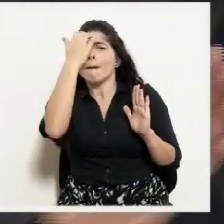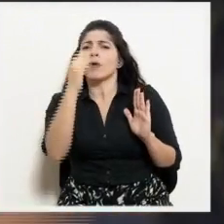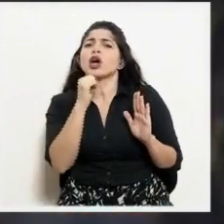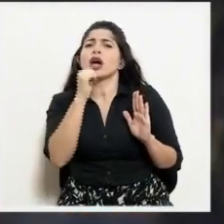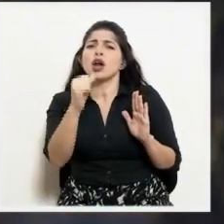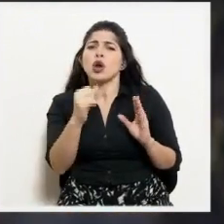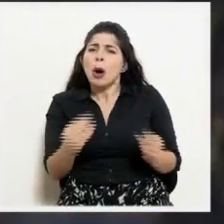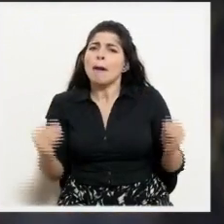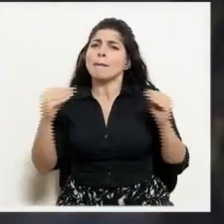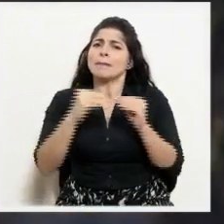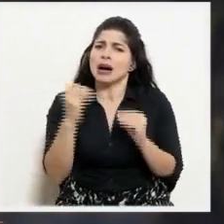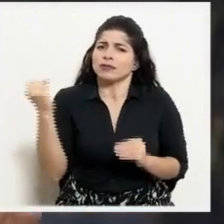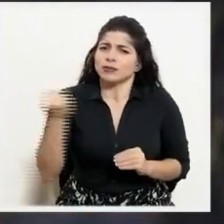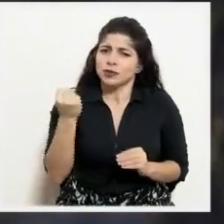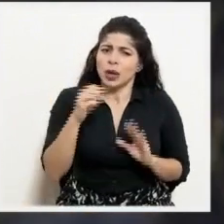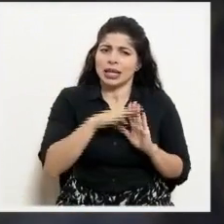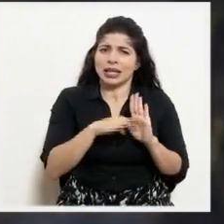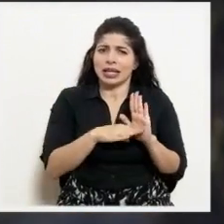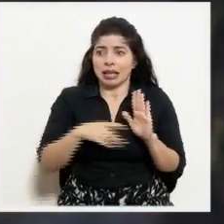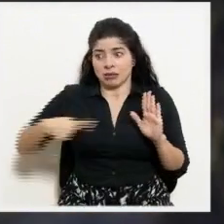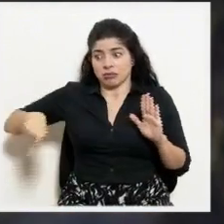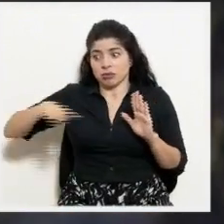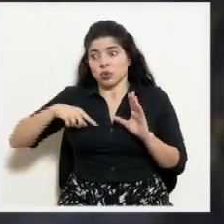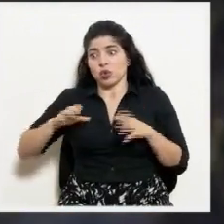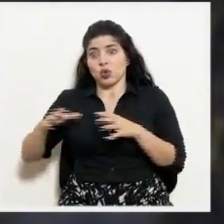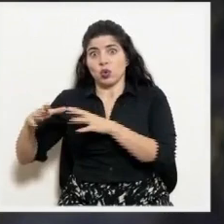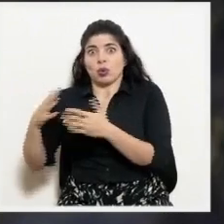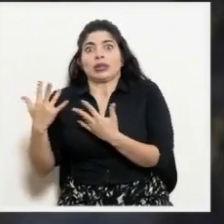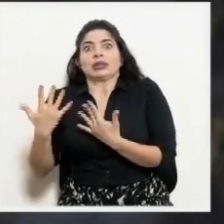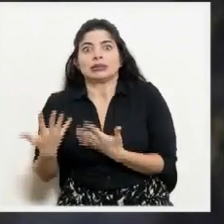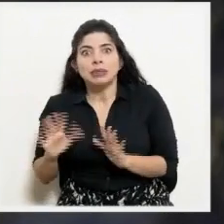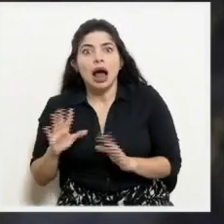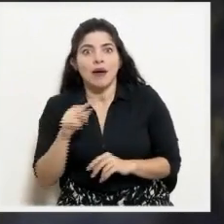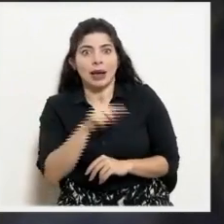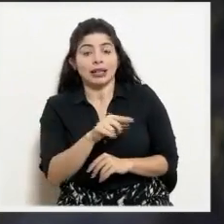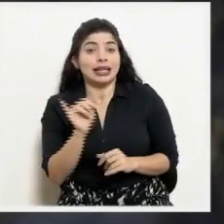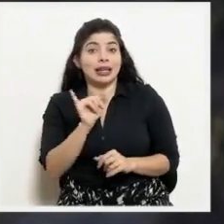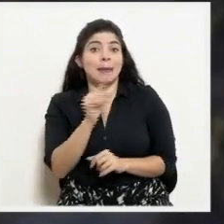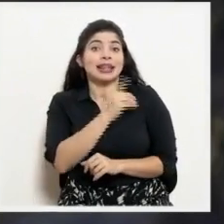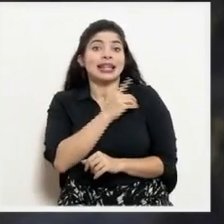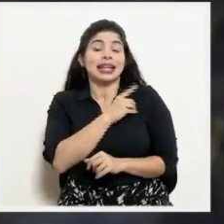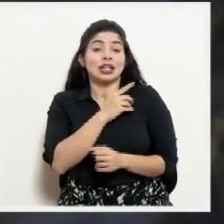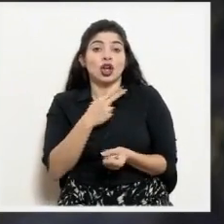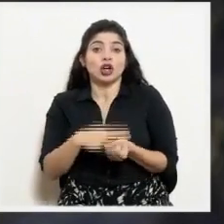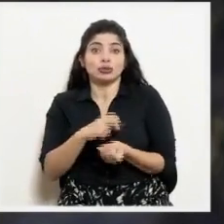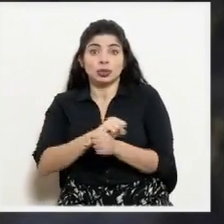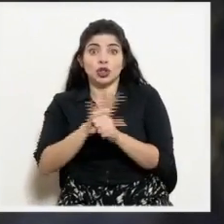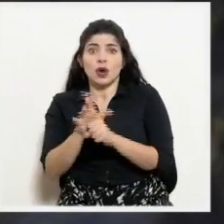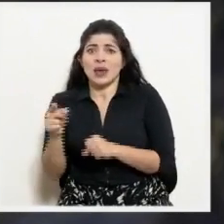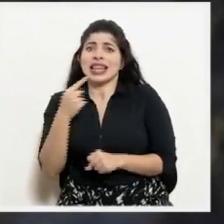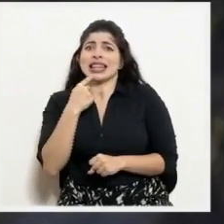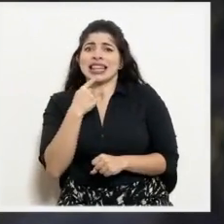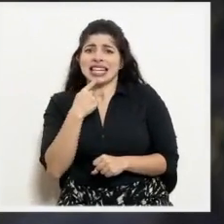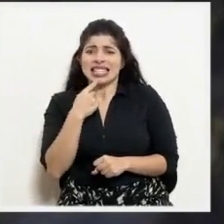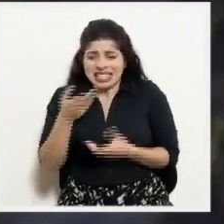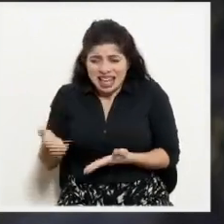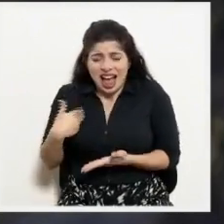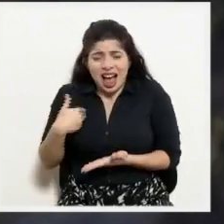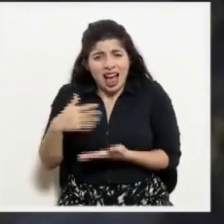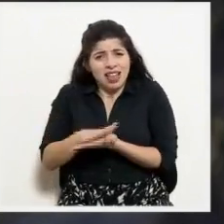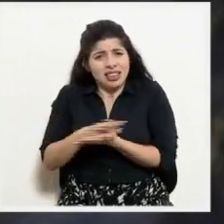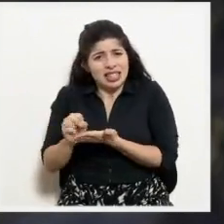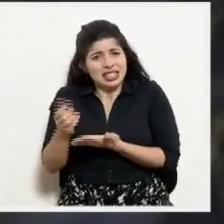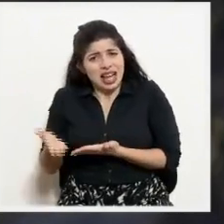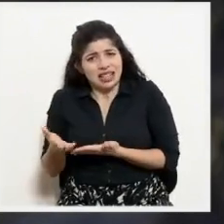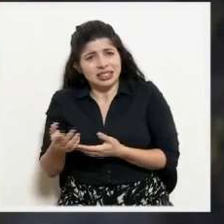a medidas más extremas como esperaba algunos sectores? Incluso el director del CEACO dice que sí hay desastre, a